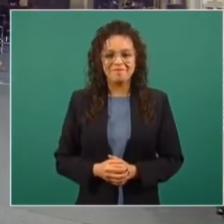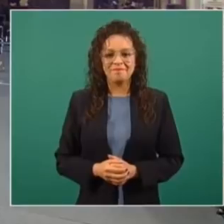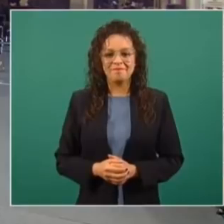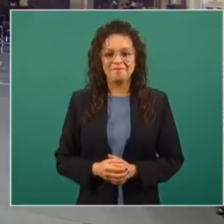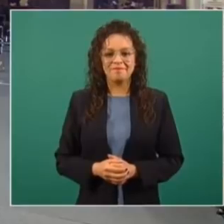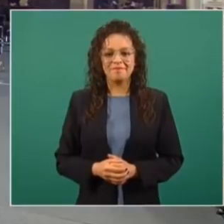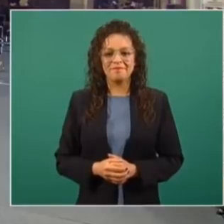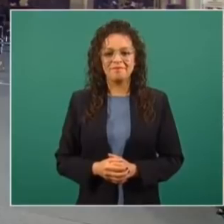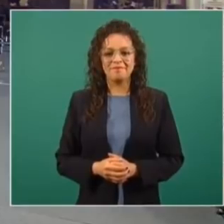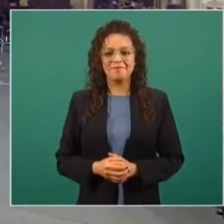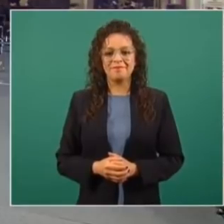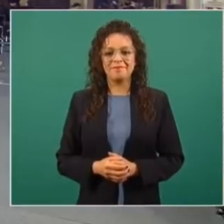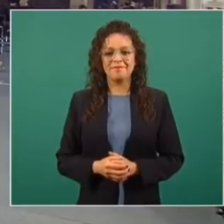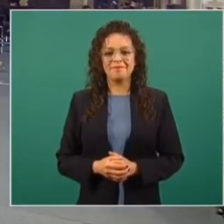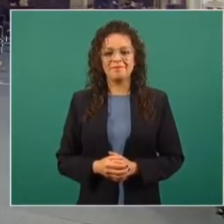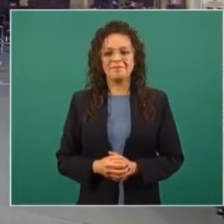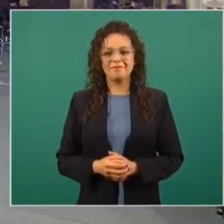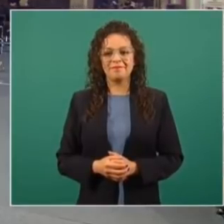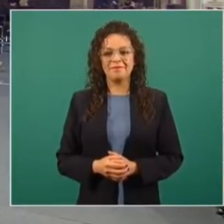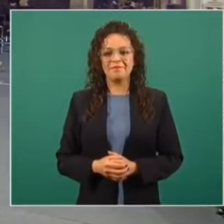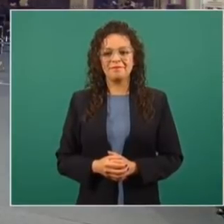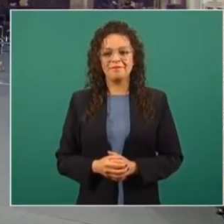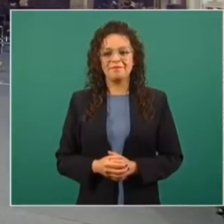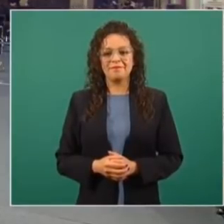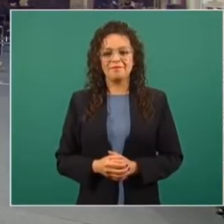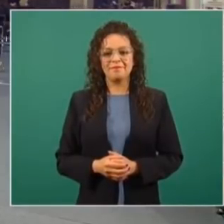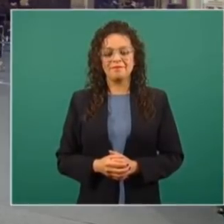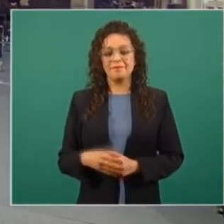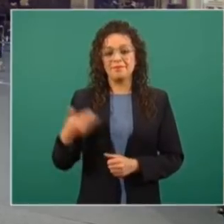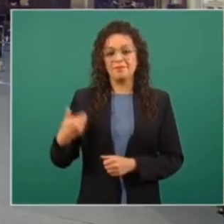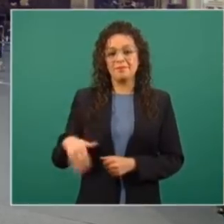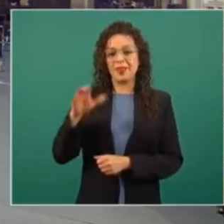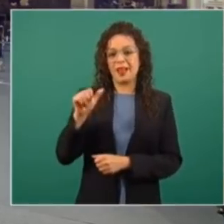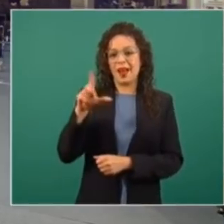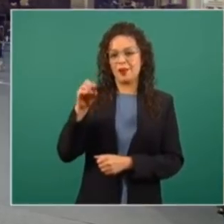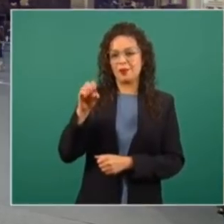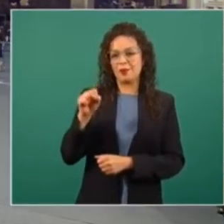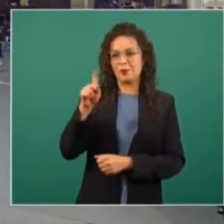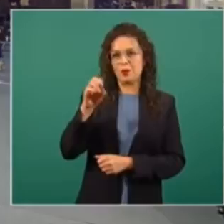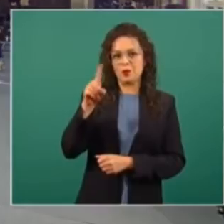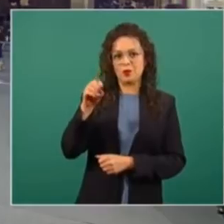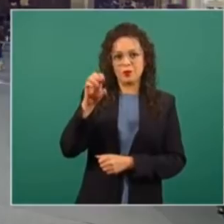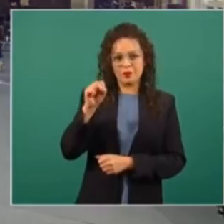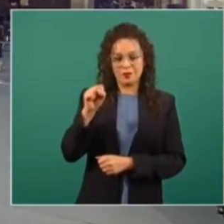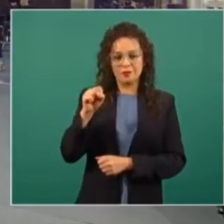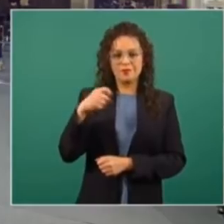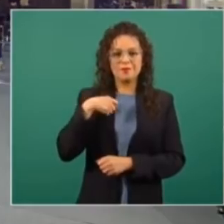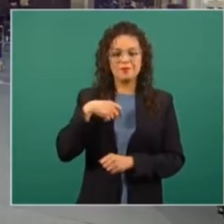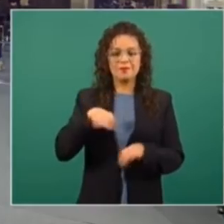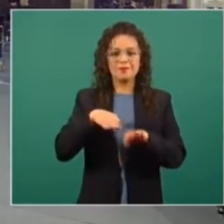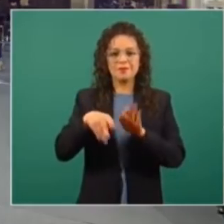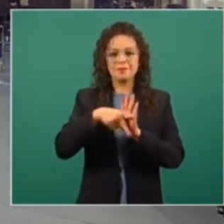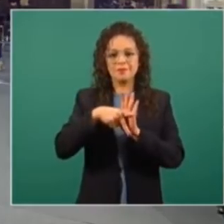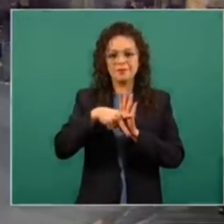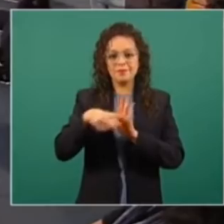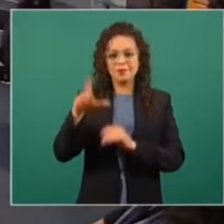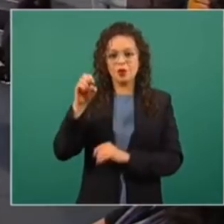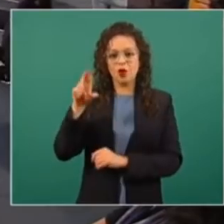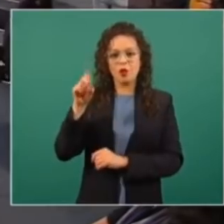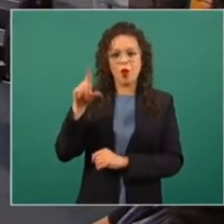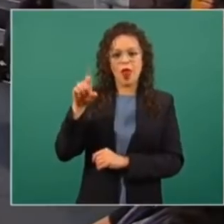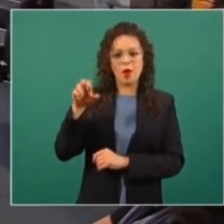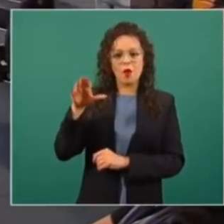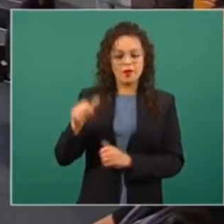Presidente de todos los mexicanos, su servidor Carlos Pozos, reportero de la molécula oficial y coblumnista de la revista Petróleo y Energía.